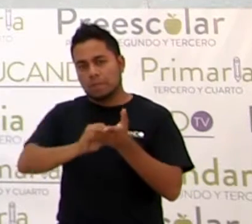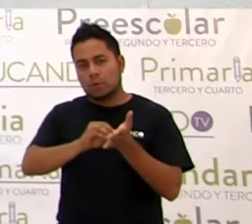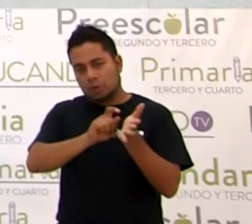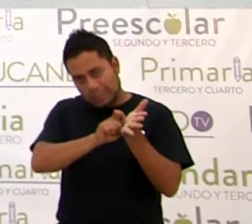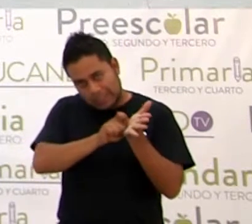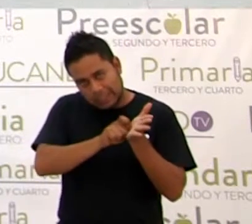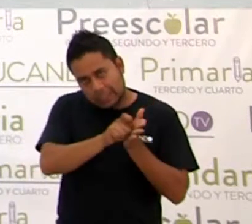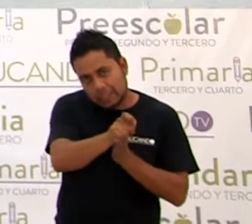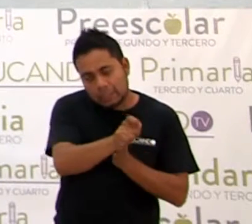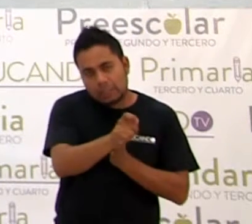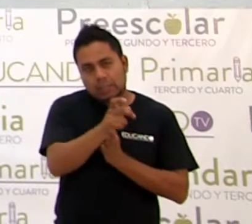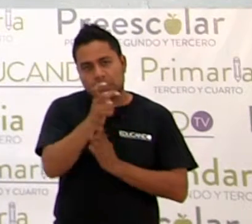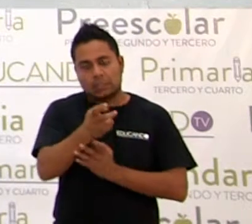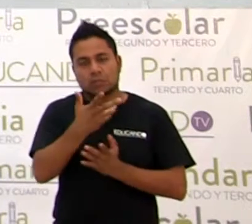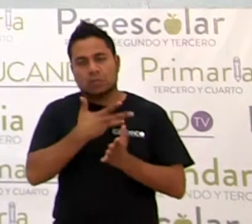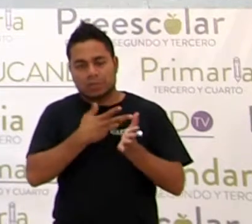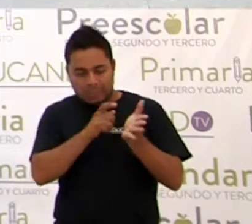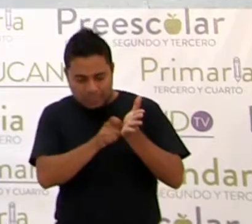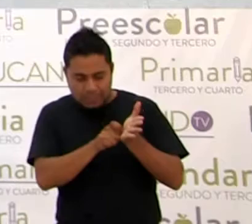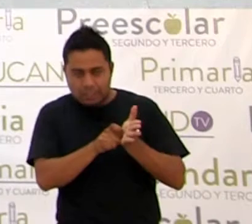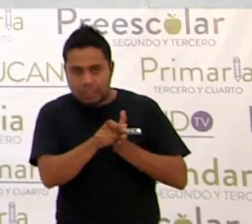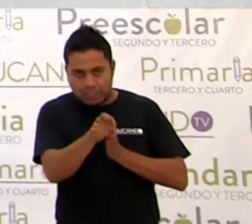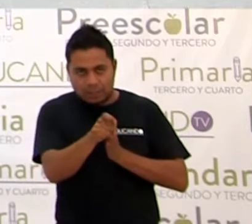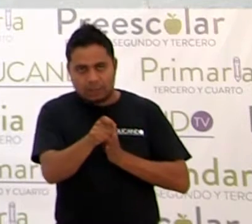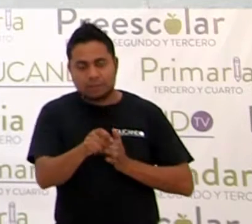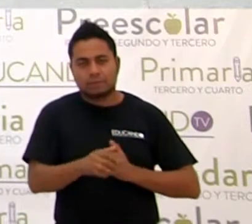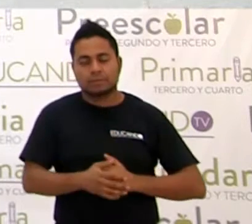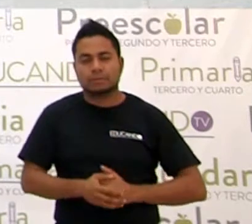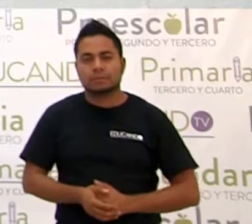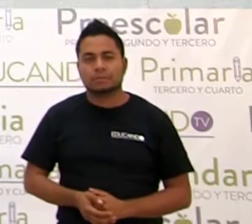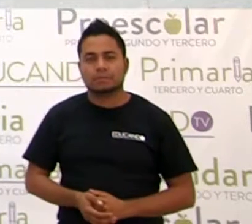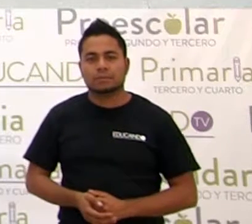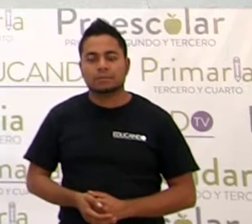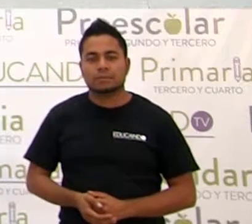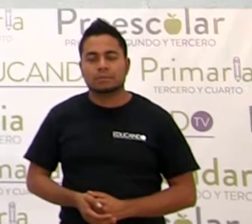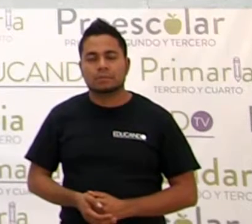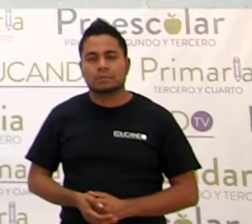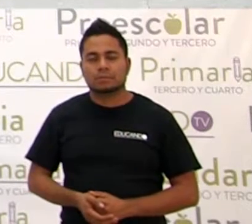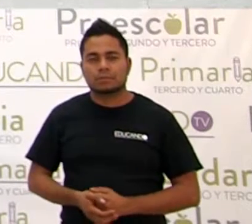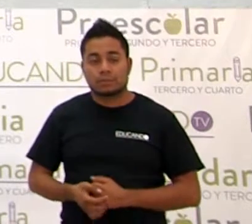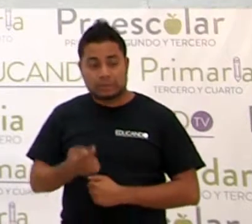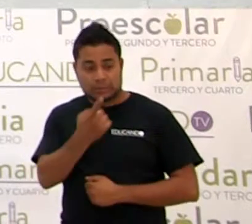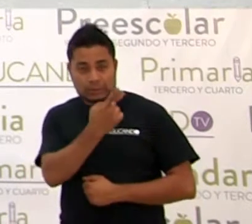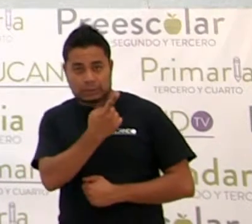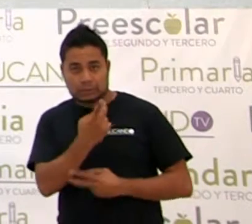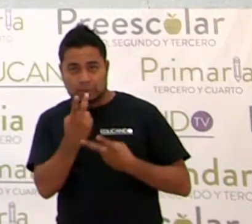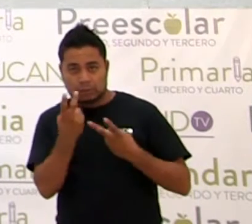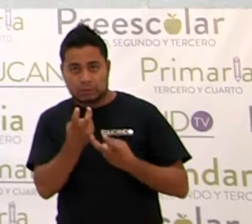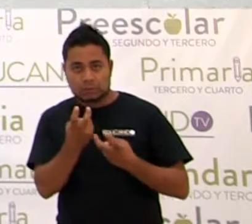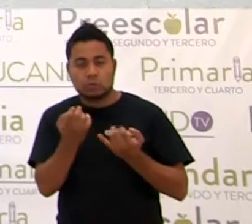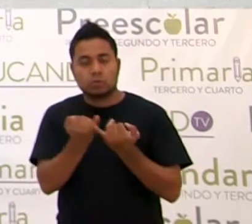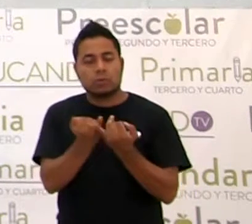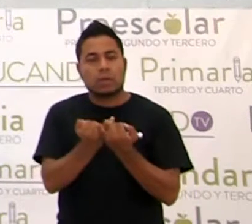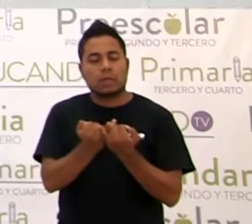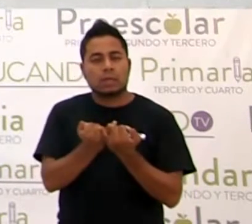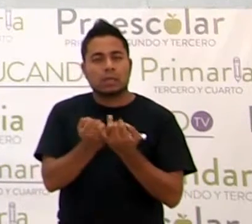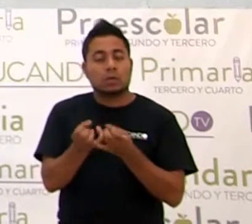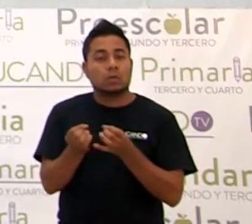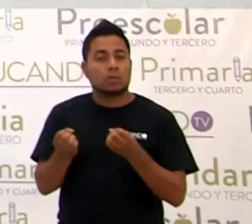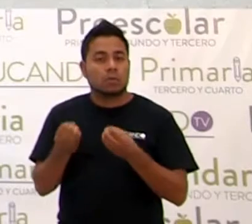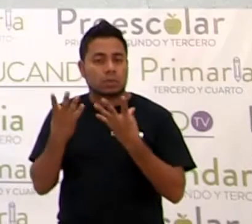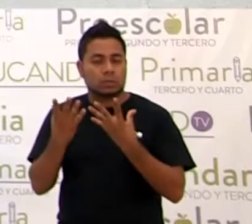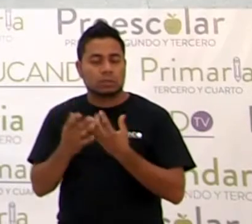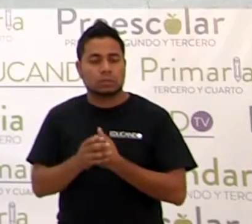que es una figura que tiene un solo lado. ¿Sí? Esto es igual a, ¿sí?